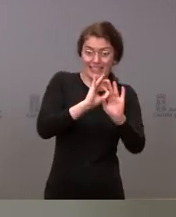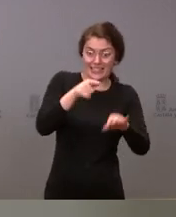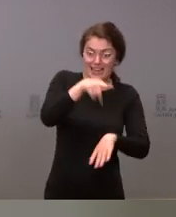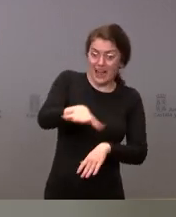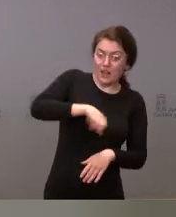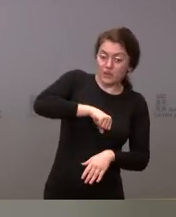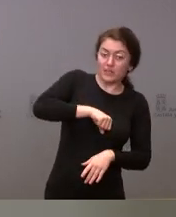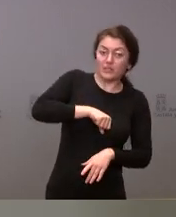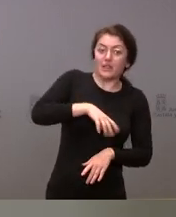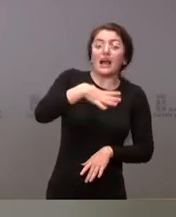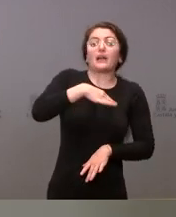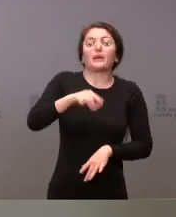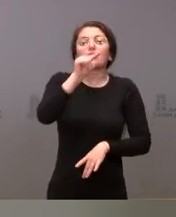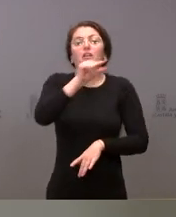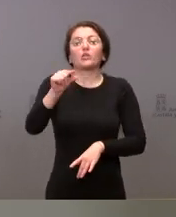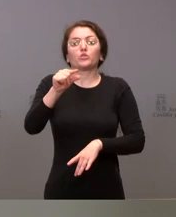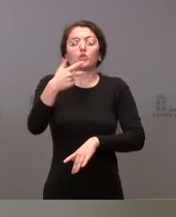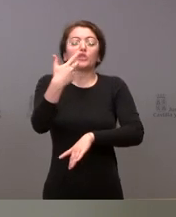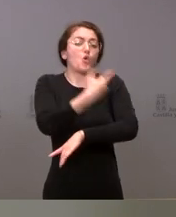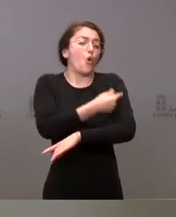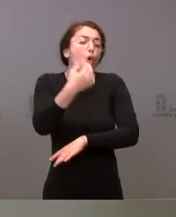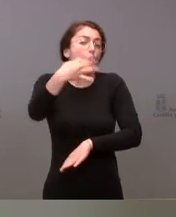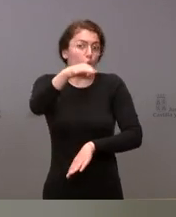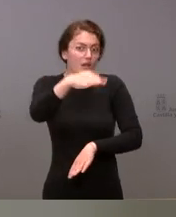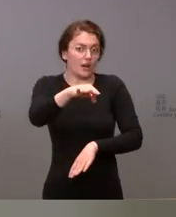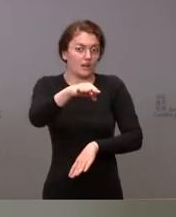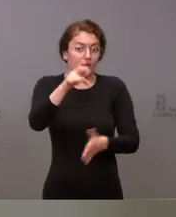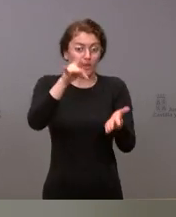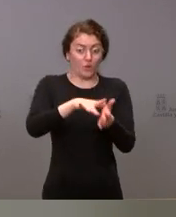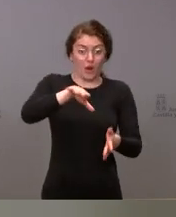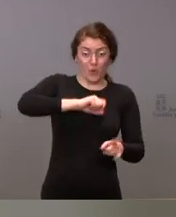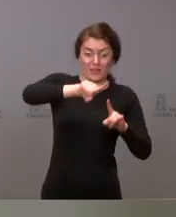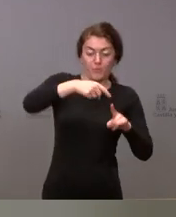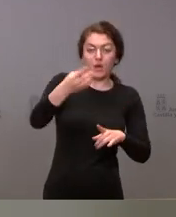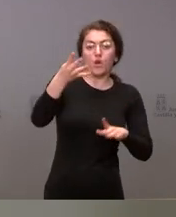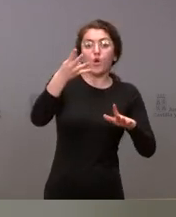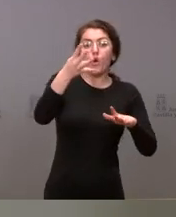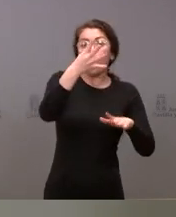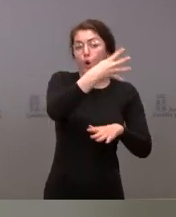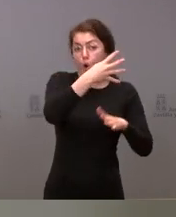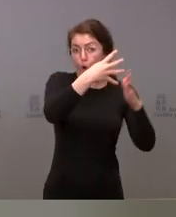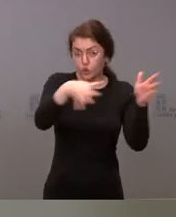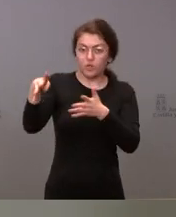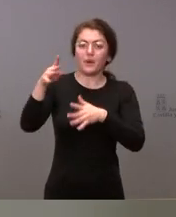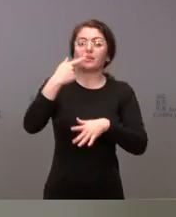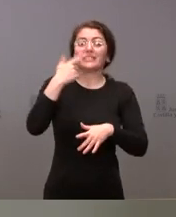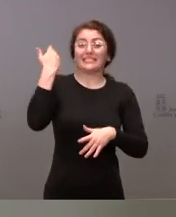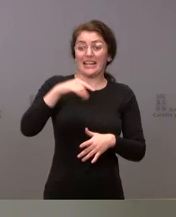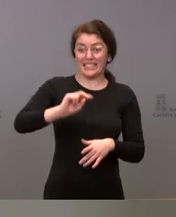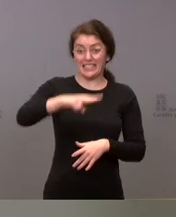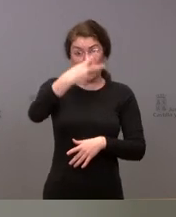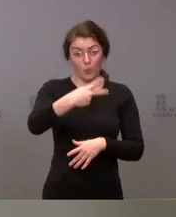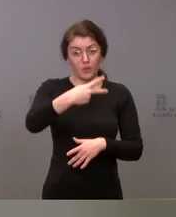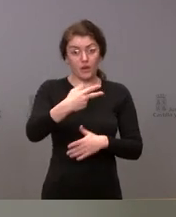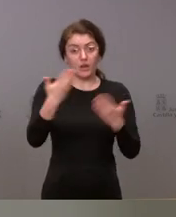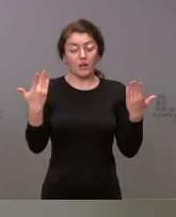administre una dosis única a las ocho semanas de la infección y en los que se hayan infectado tras recibir la primera dosis, se administrará la segunda dosis también